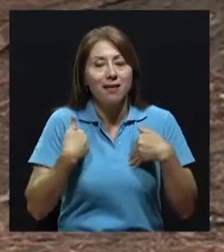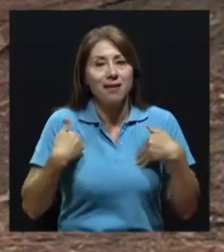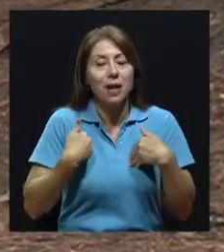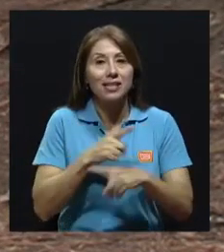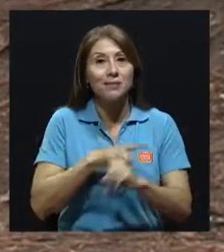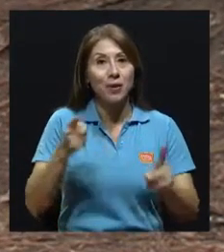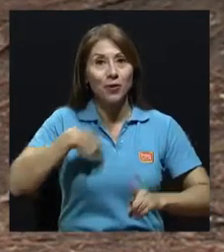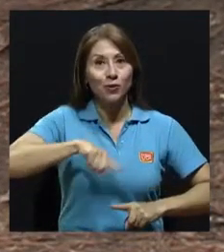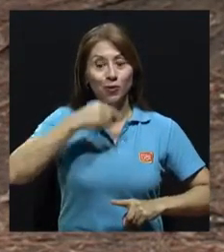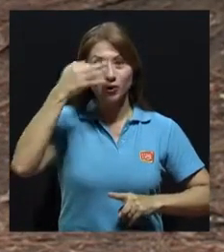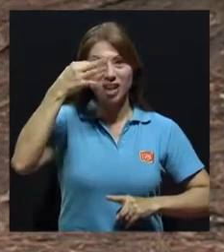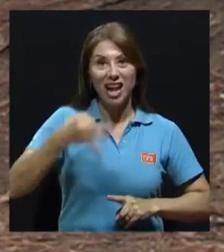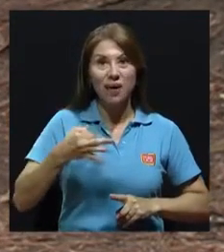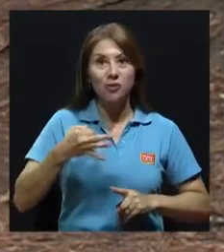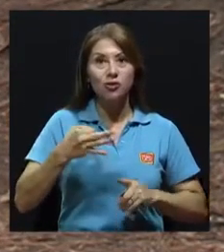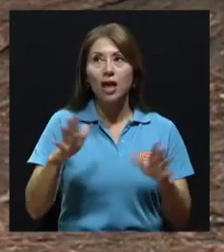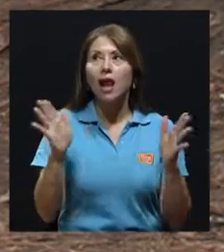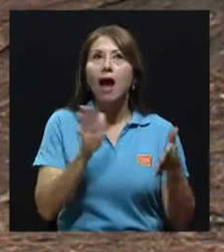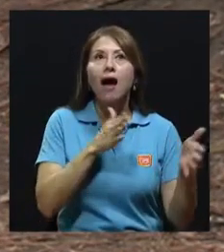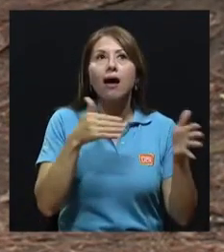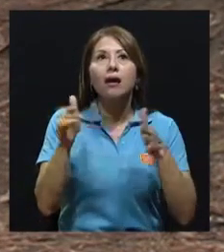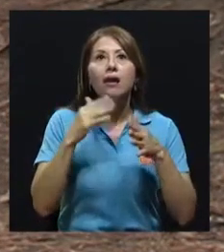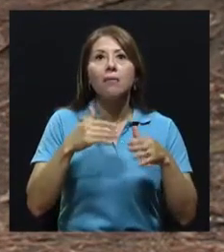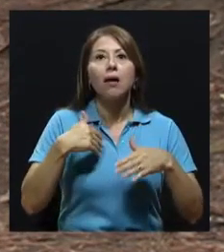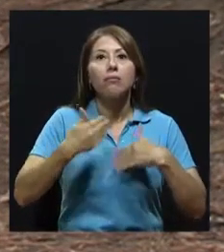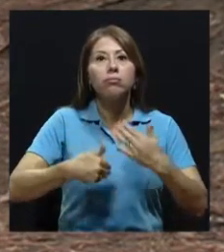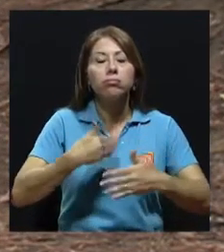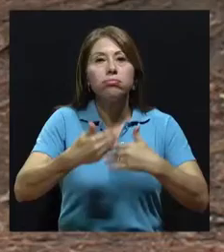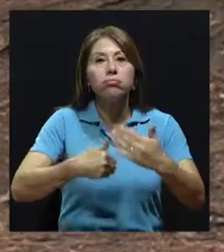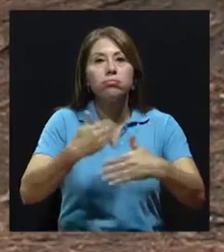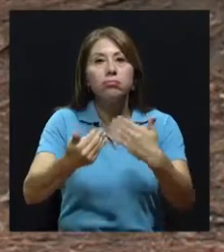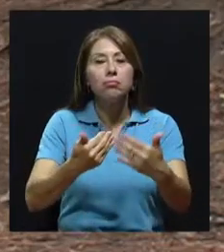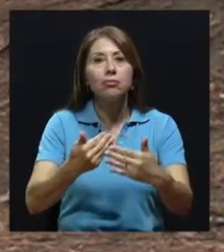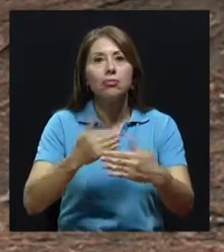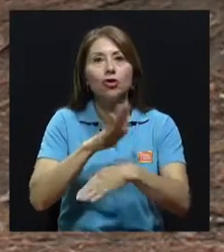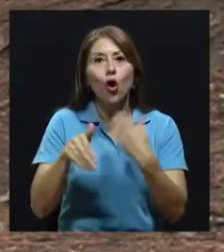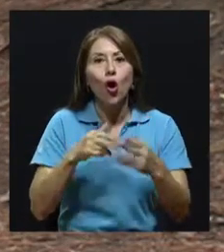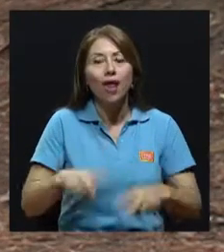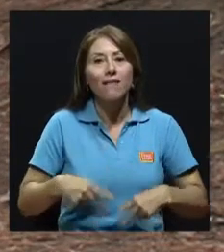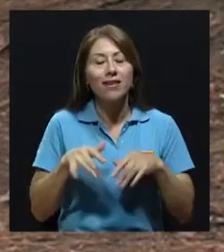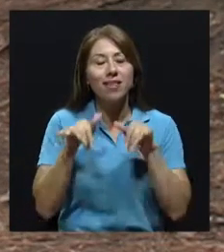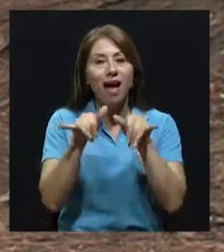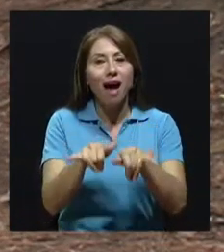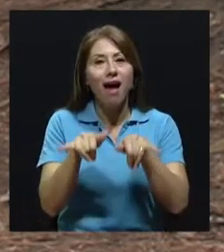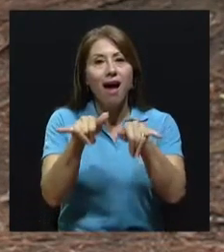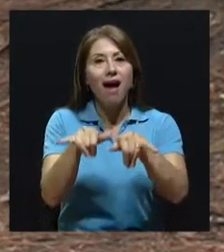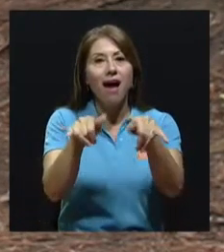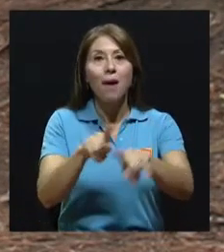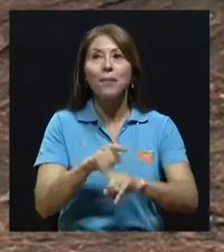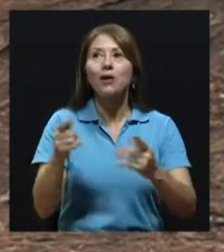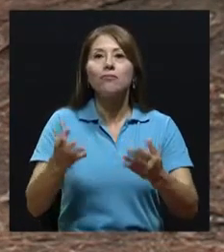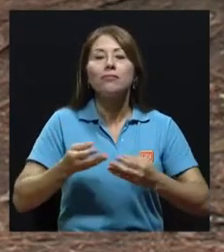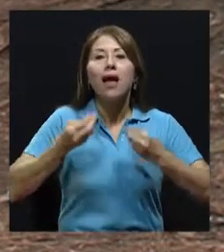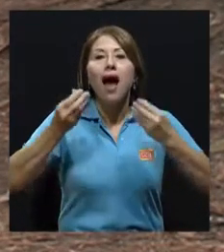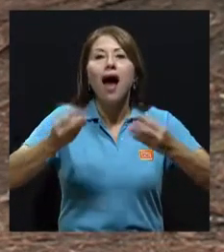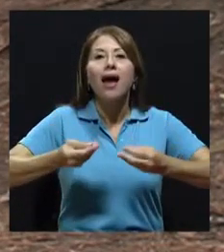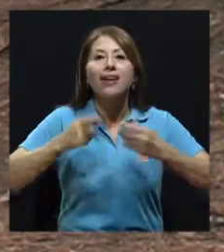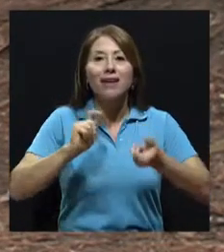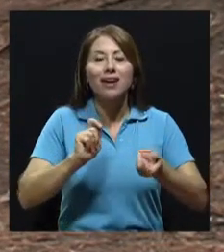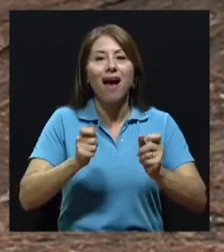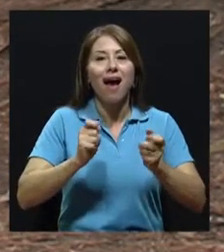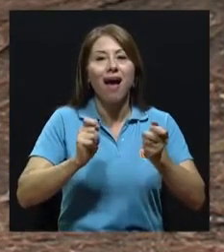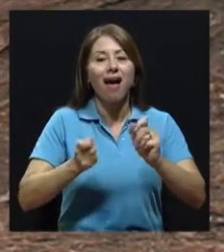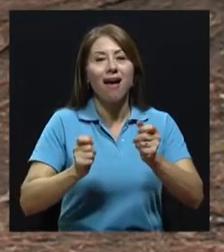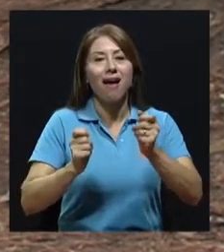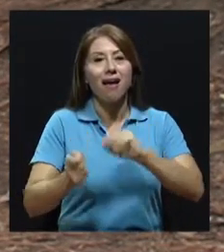pero creemos que va a ser renovable y para toda la vida. Pero este aire puede ir cambiando y lo vamos viendo que va cambiando cada día a